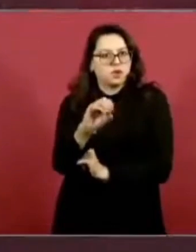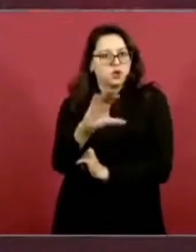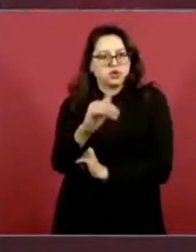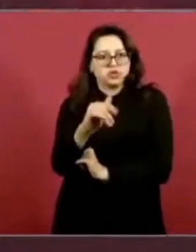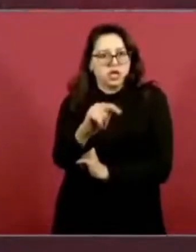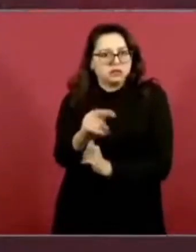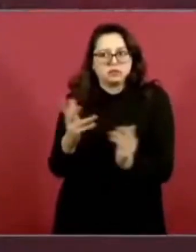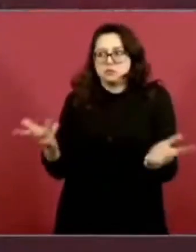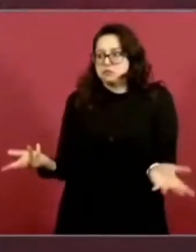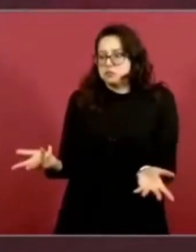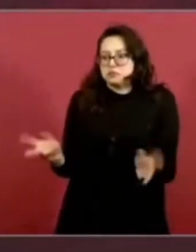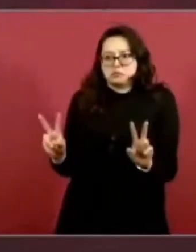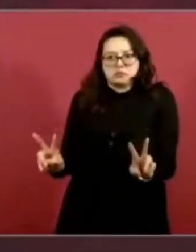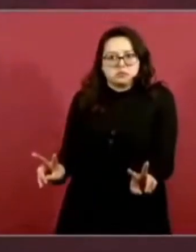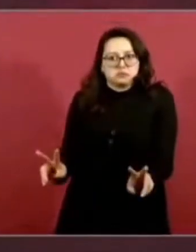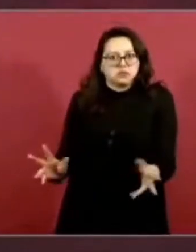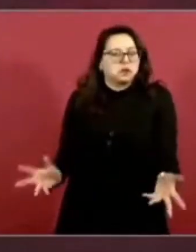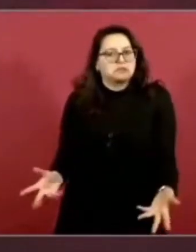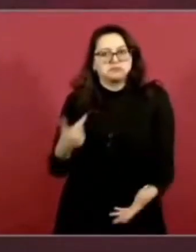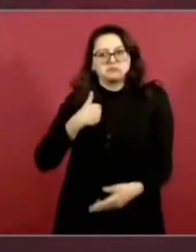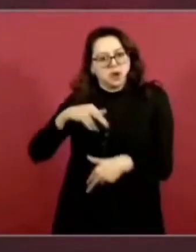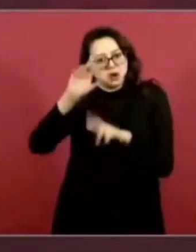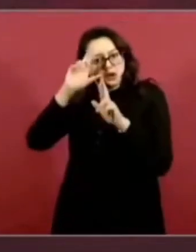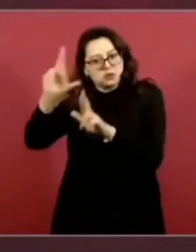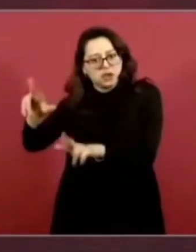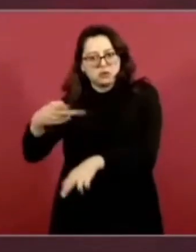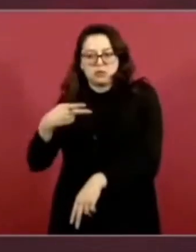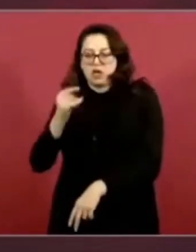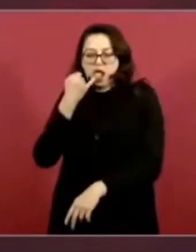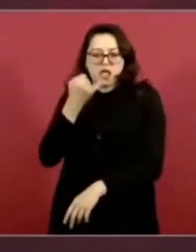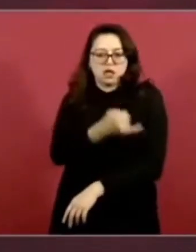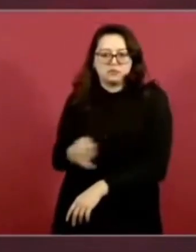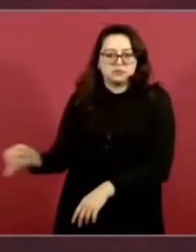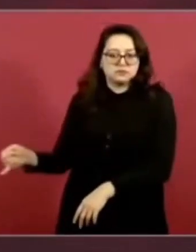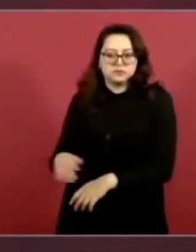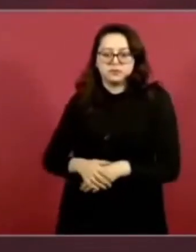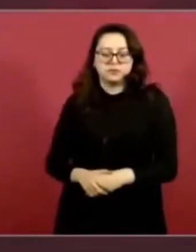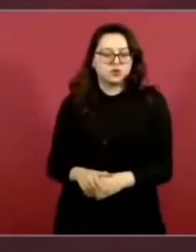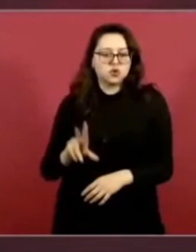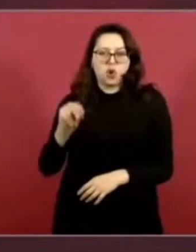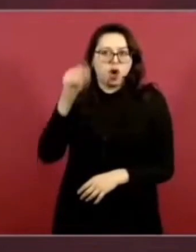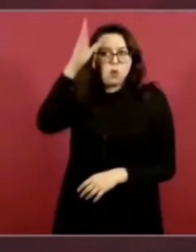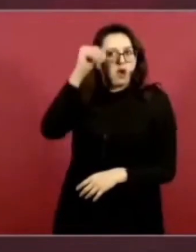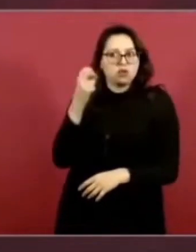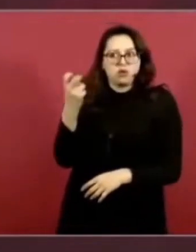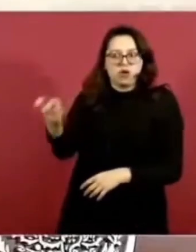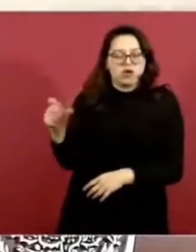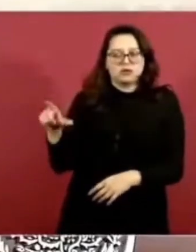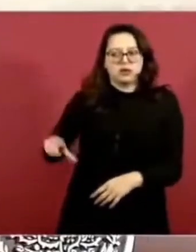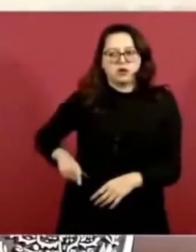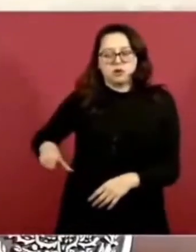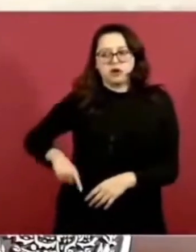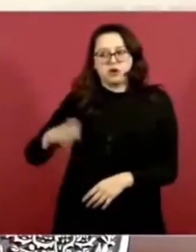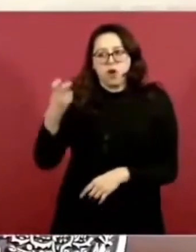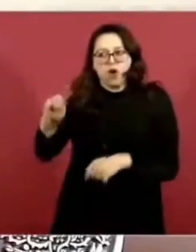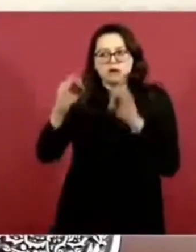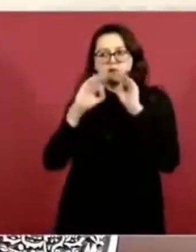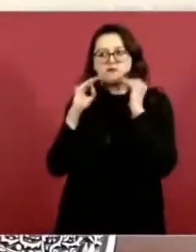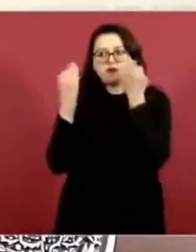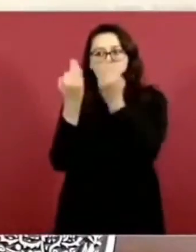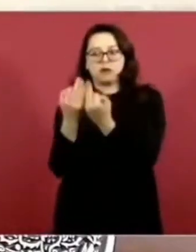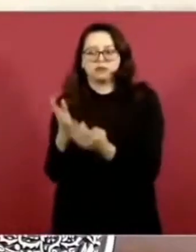pintamos nuestra raya. No estamos de acuerdo con esa